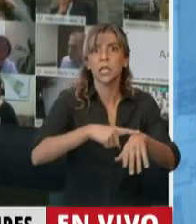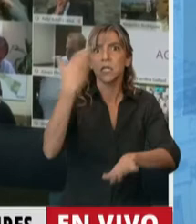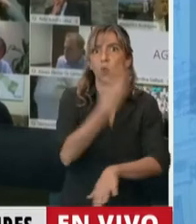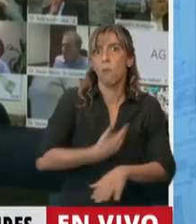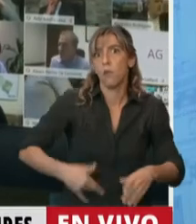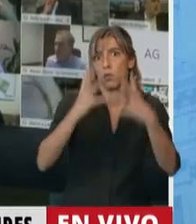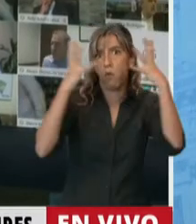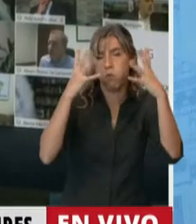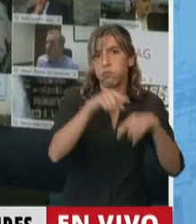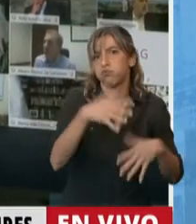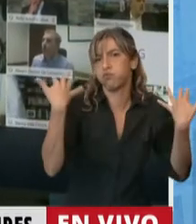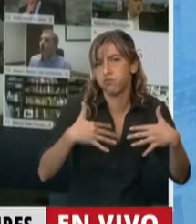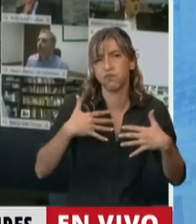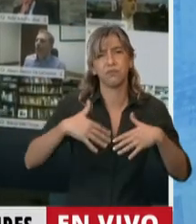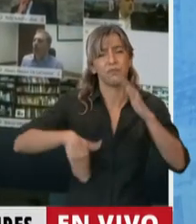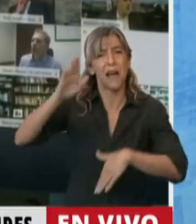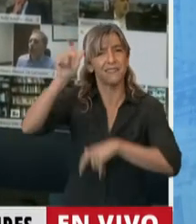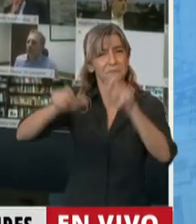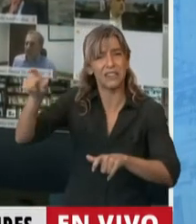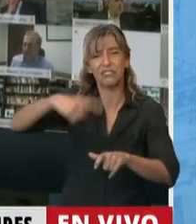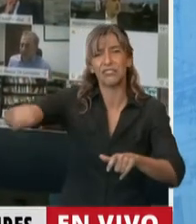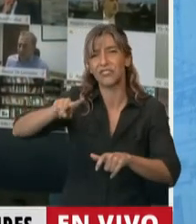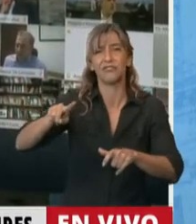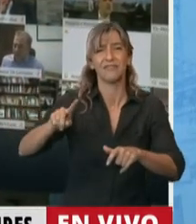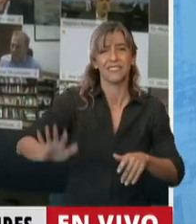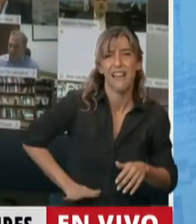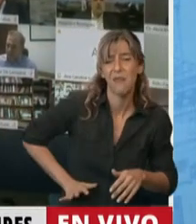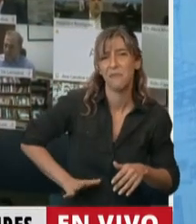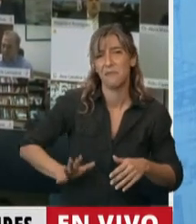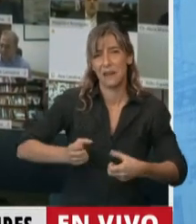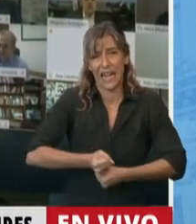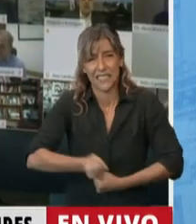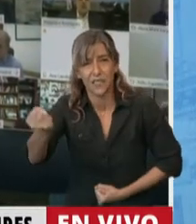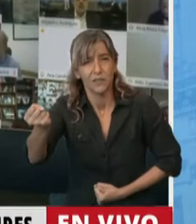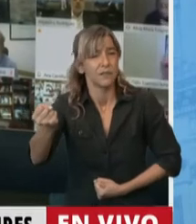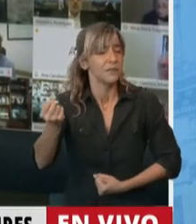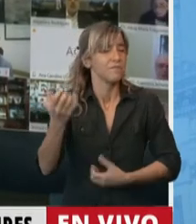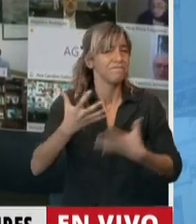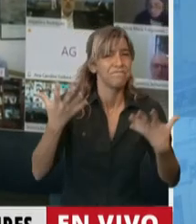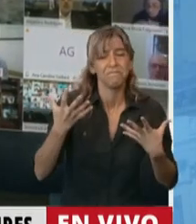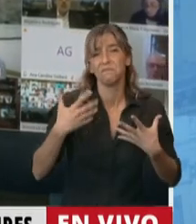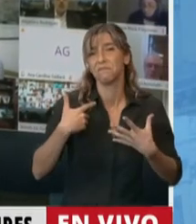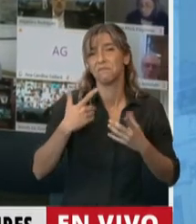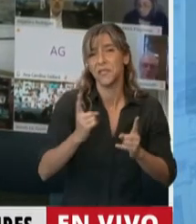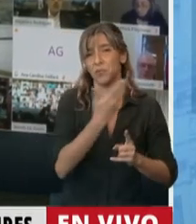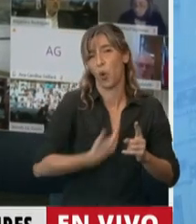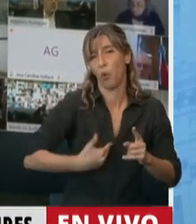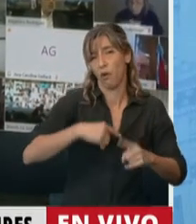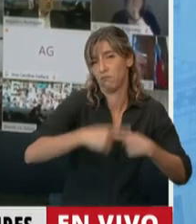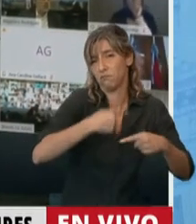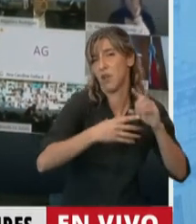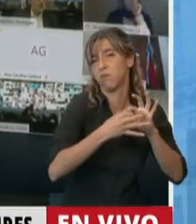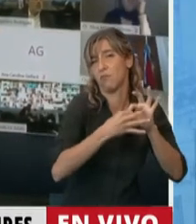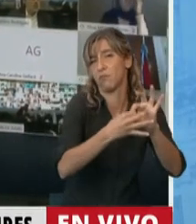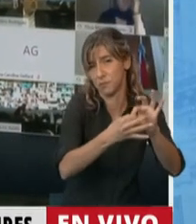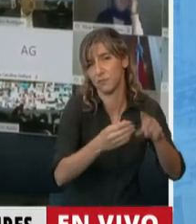generalizada y de la brutal crisis a las que nos sometieron los planes de ajuste de los sucesivos gobiernos. Las consecuencias de las